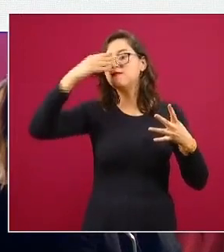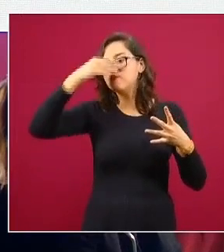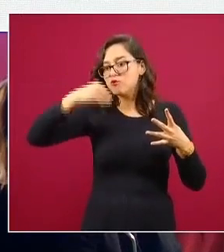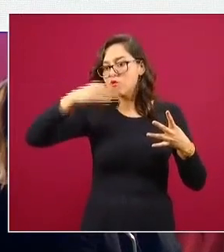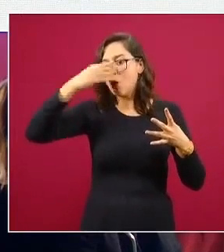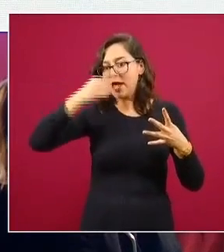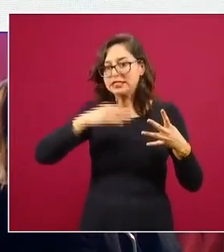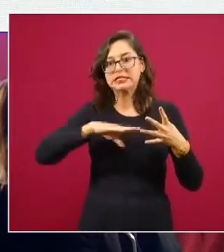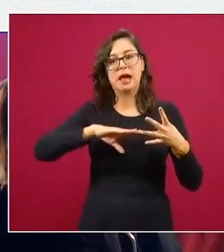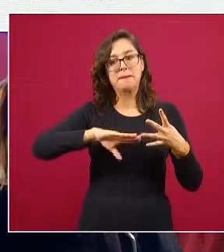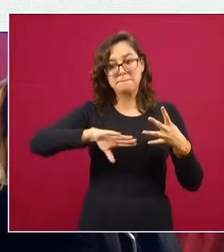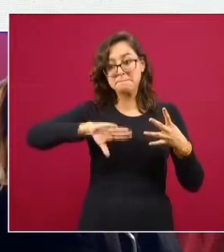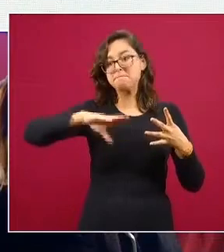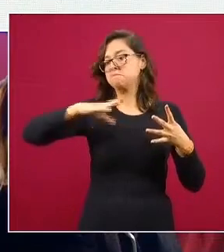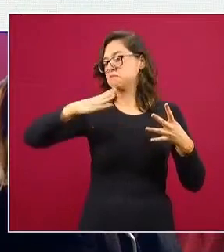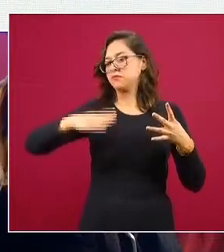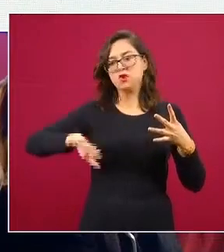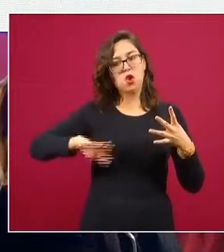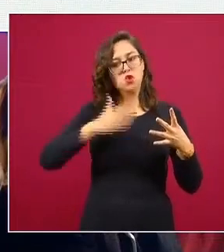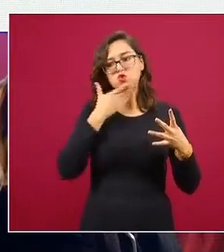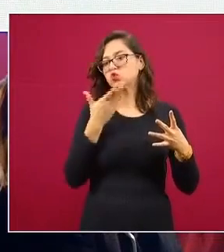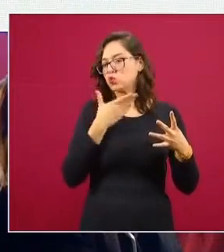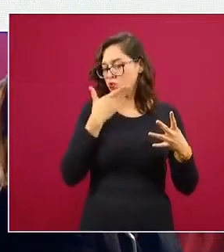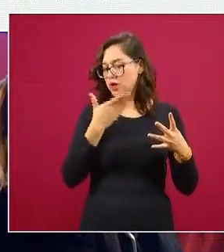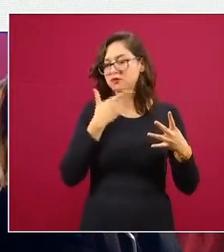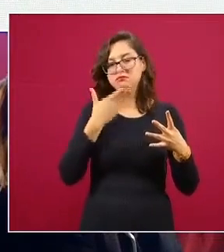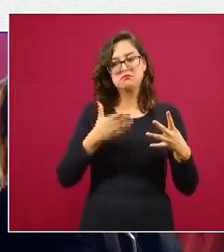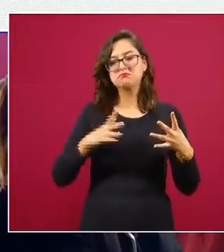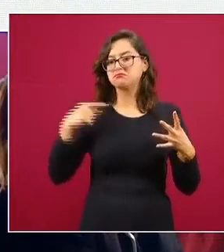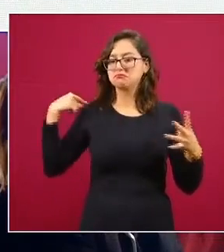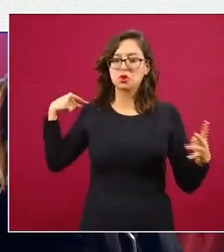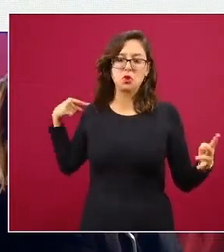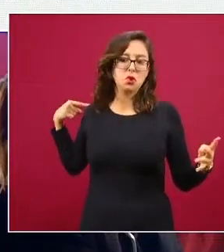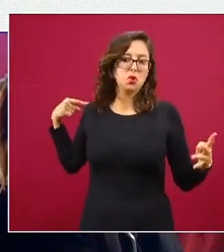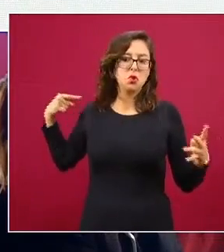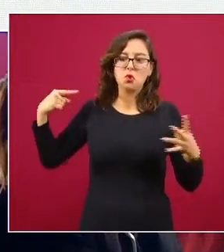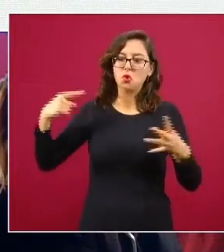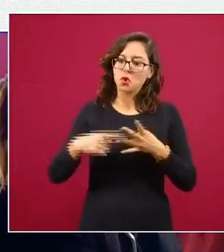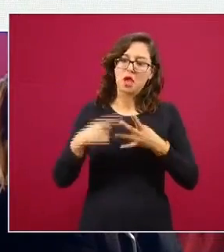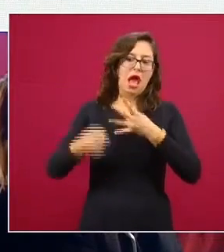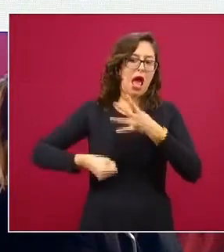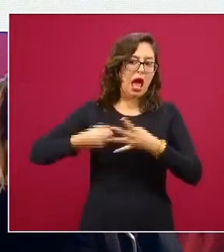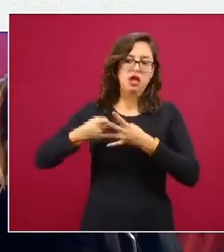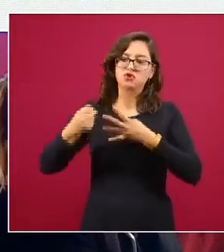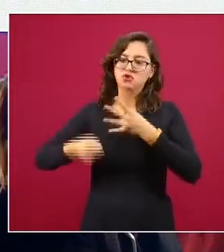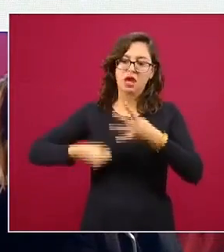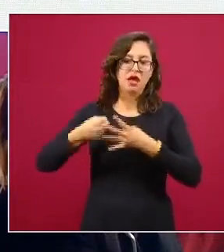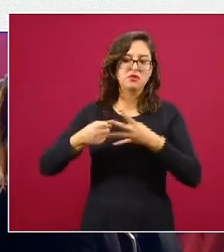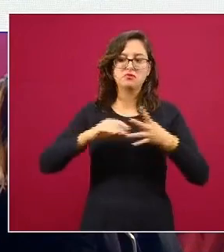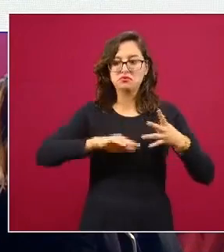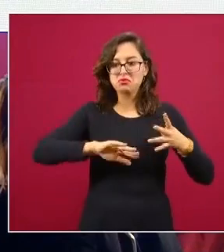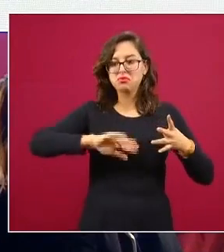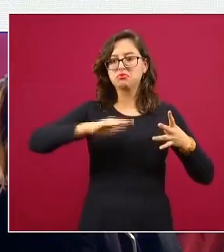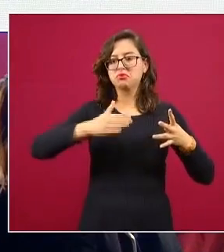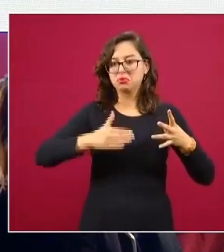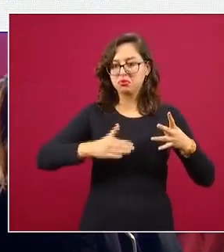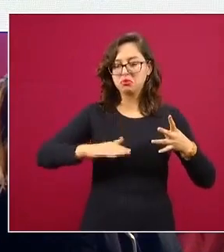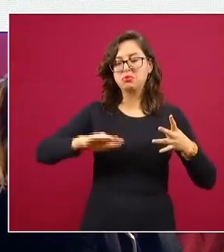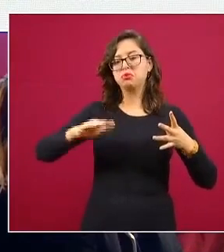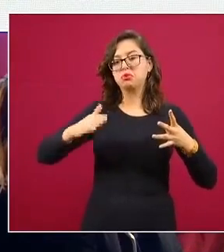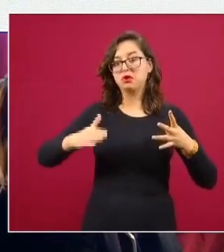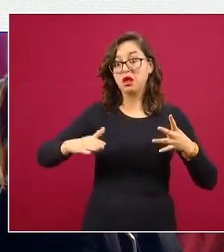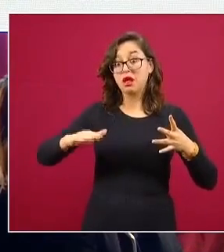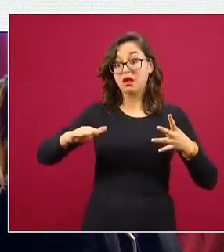estacionales con un exceso periódico ahí de mortalidad y cuando llegamos obviamente